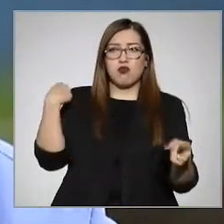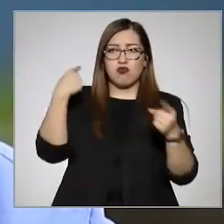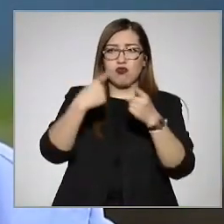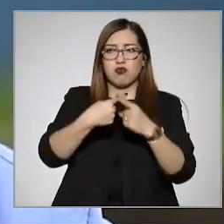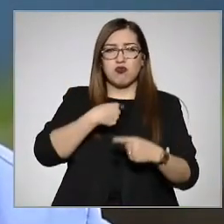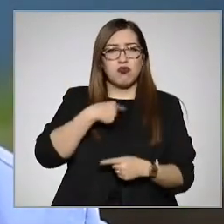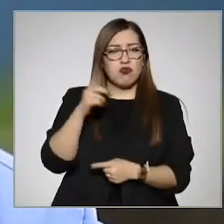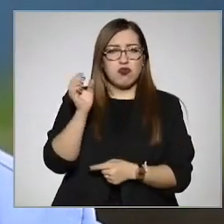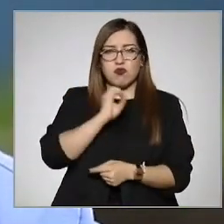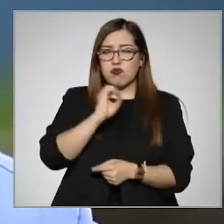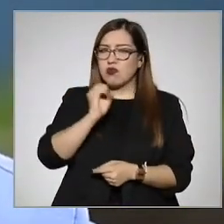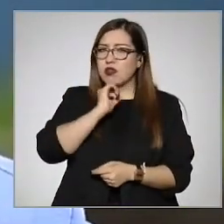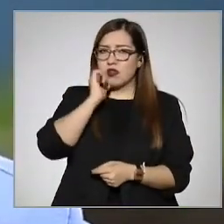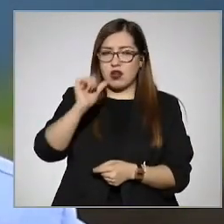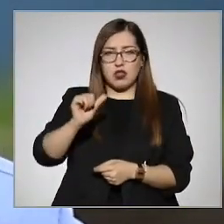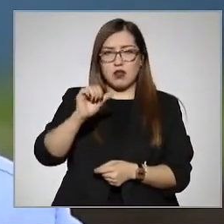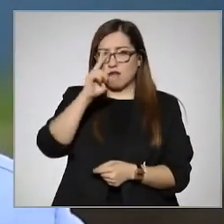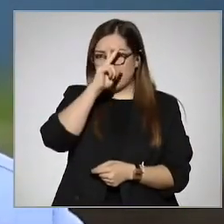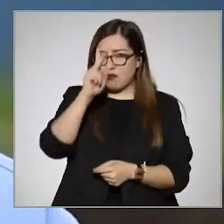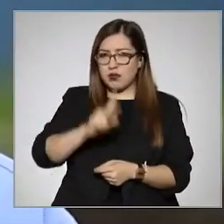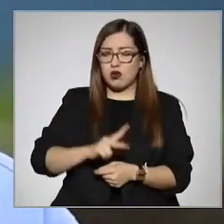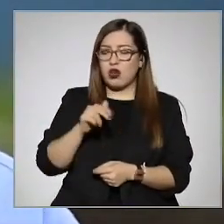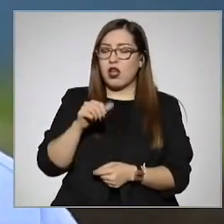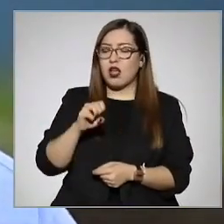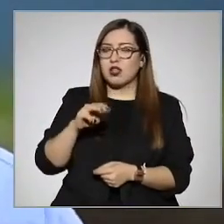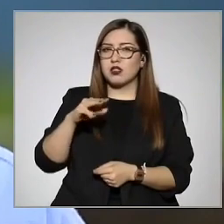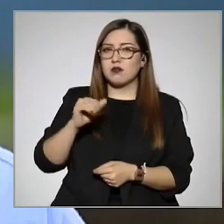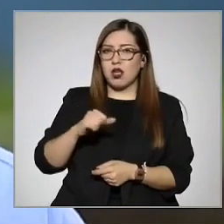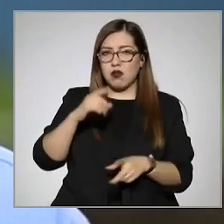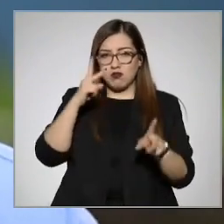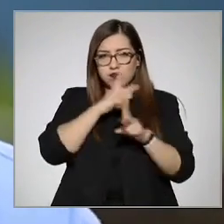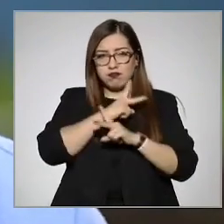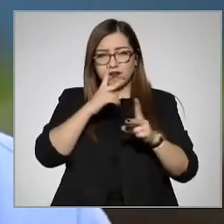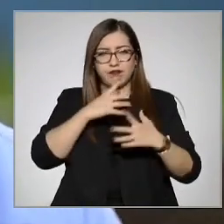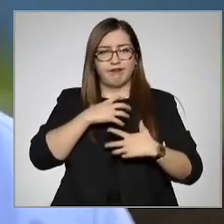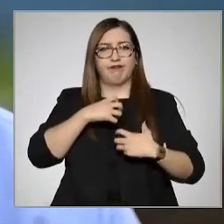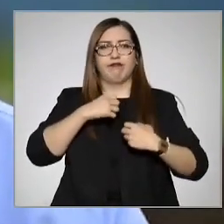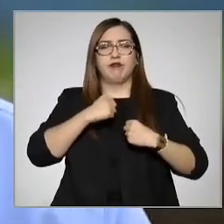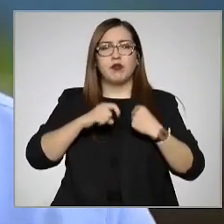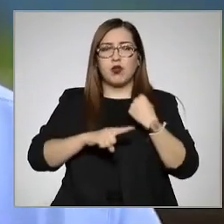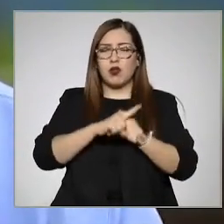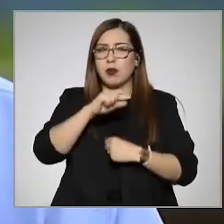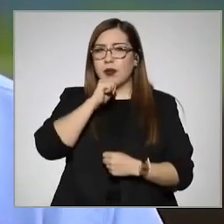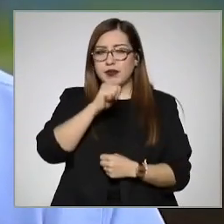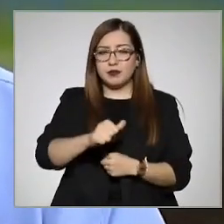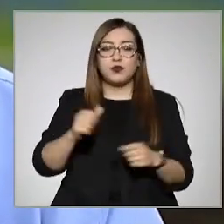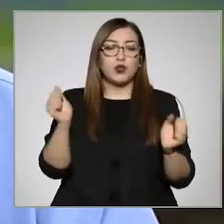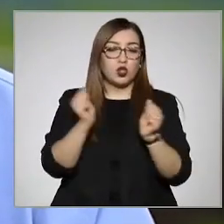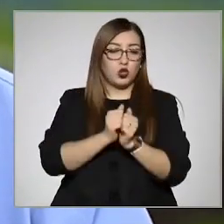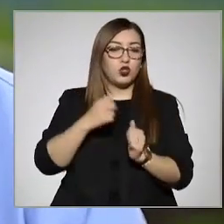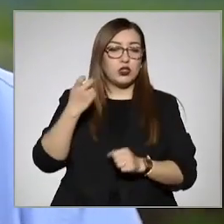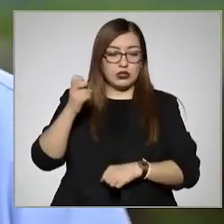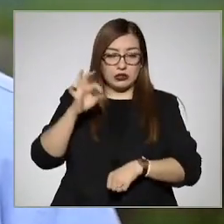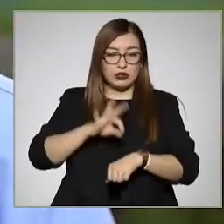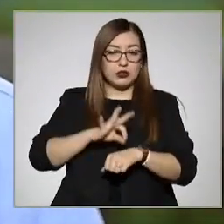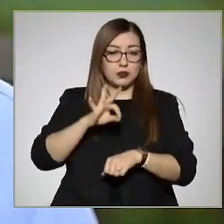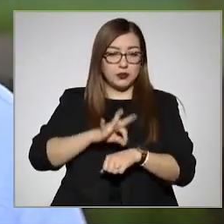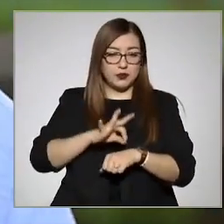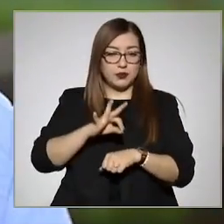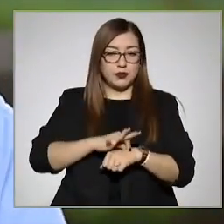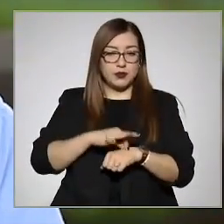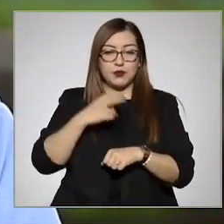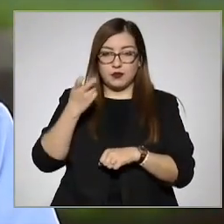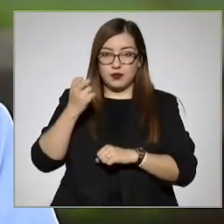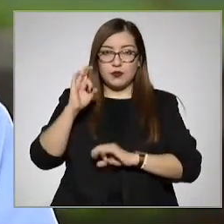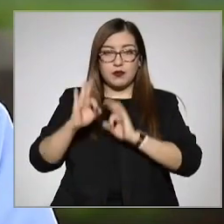asmática. Pero yo continué con mi tratamiento homeopático. Bueno, yo con el medicamento homeopático, el